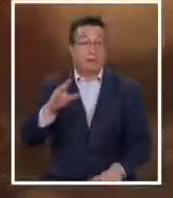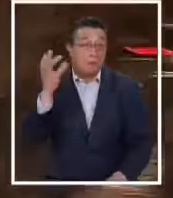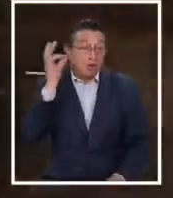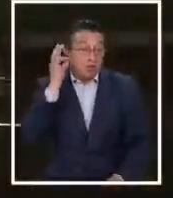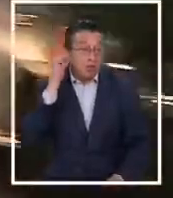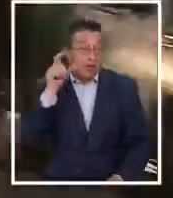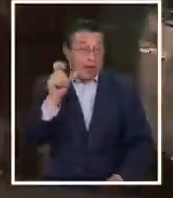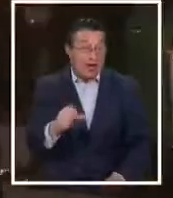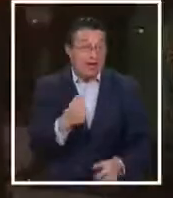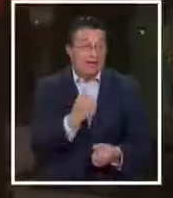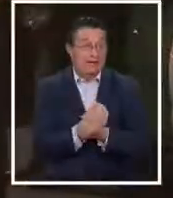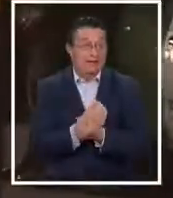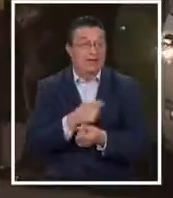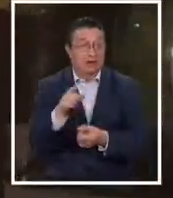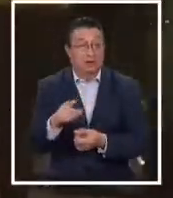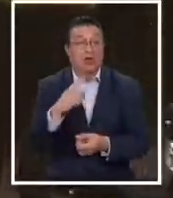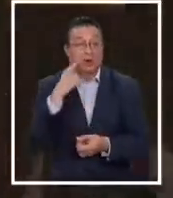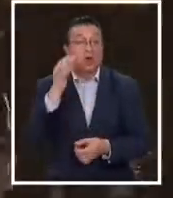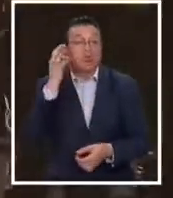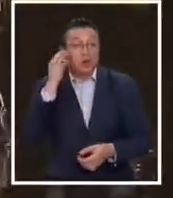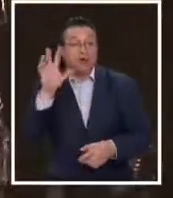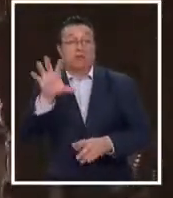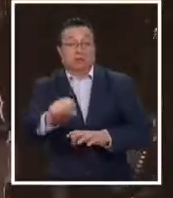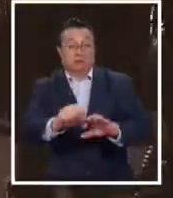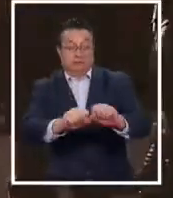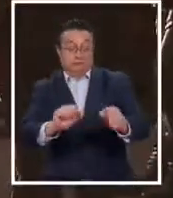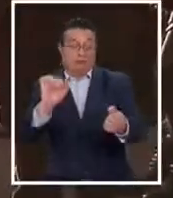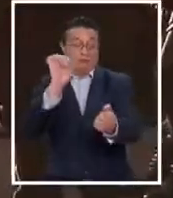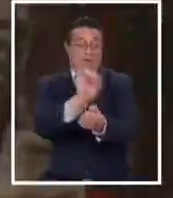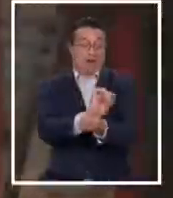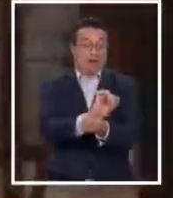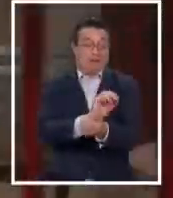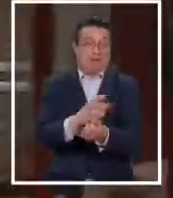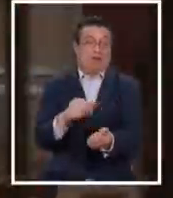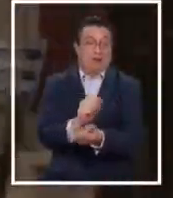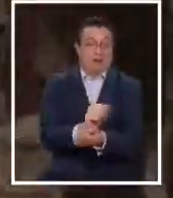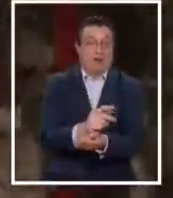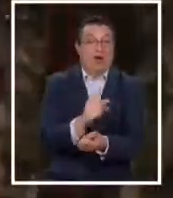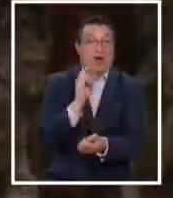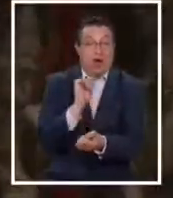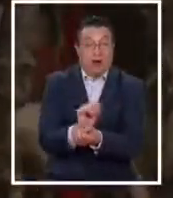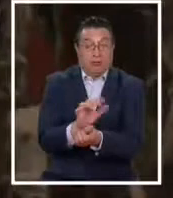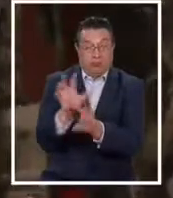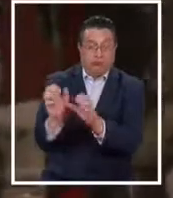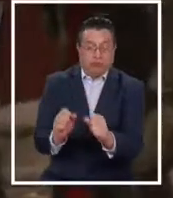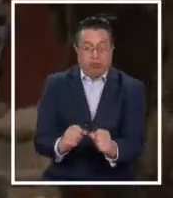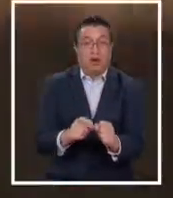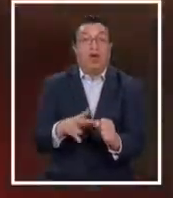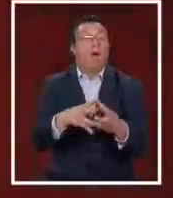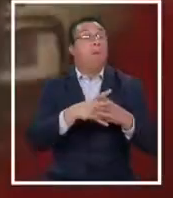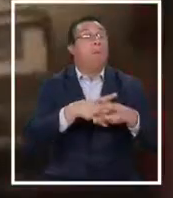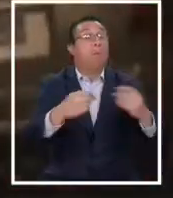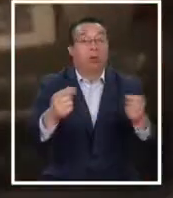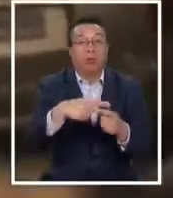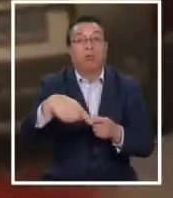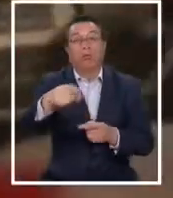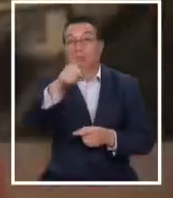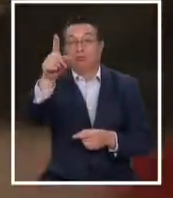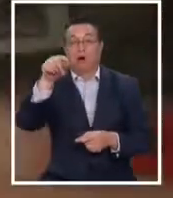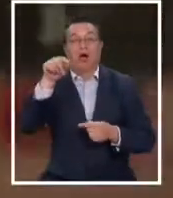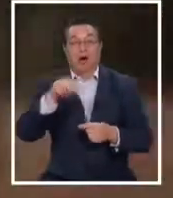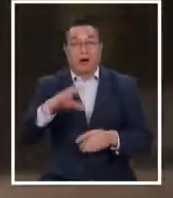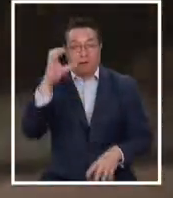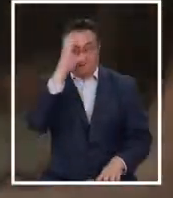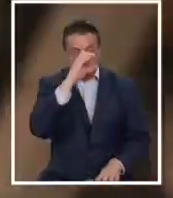mujer incluso que logra ser esposada arranca a uno de los blocs cercanos. Todavía se está buscando dónde se encuentra. Todavía